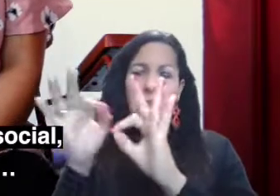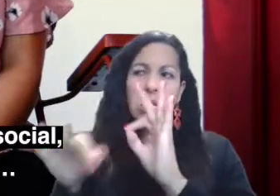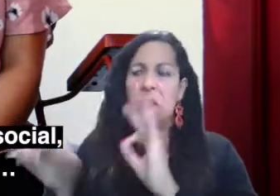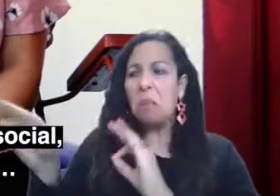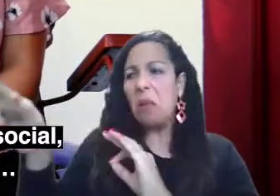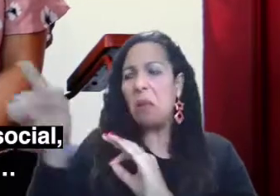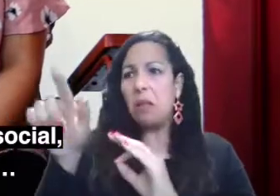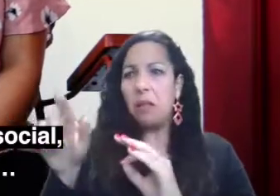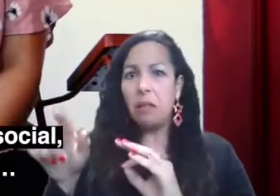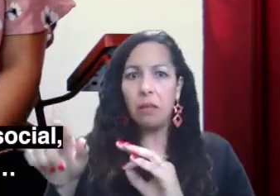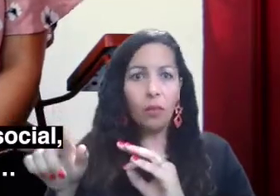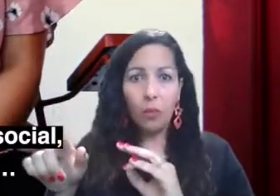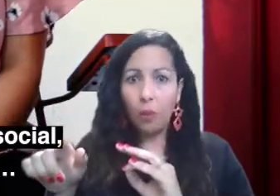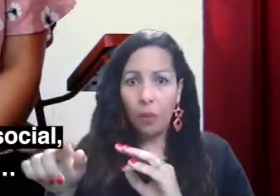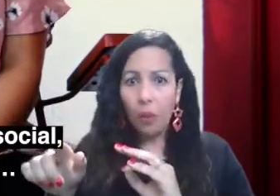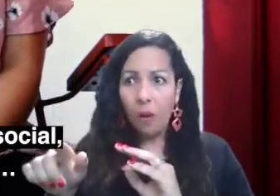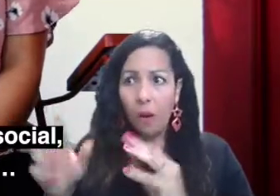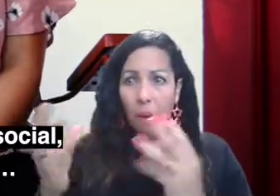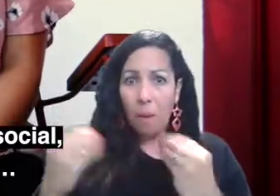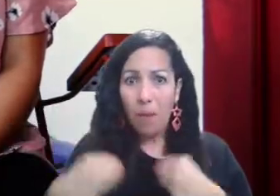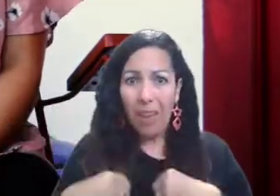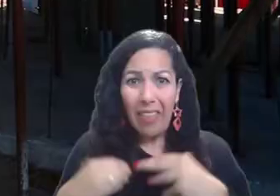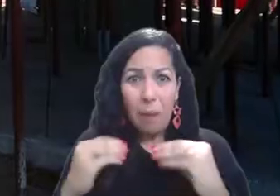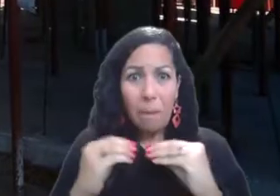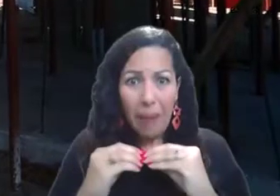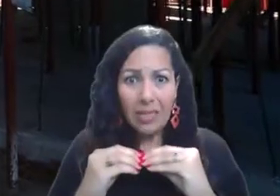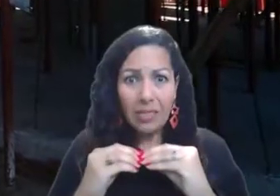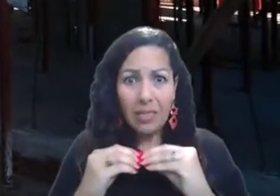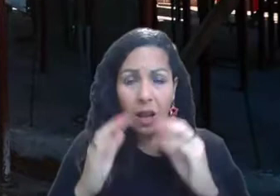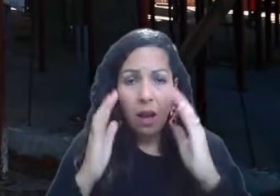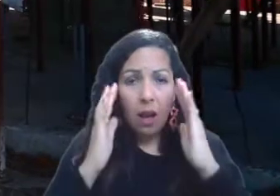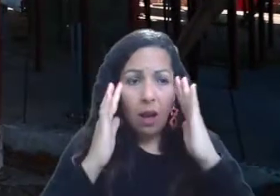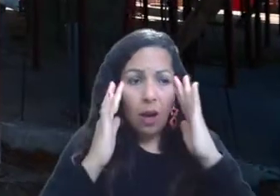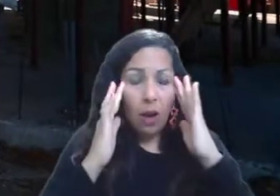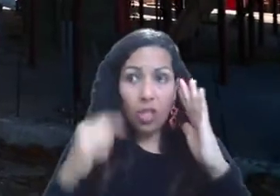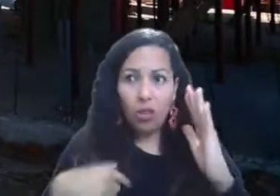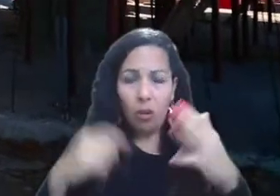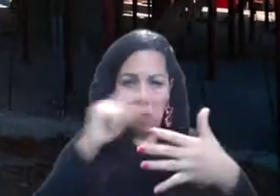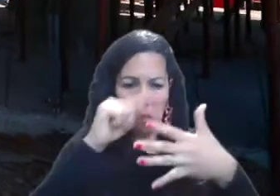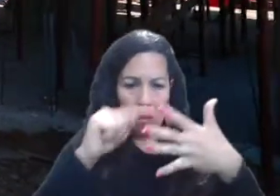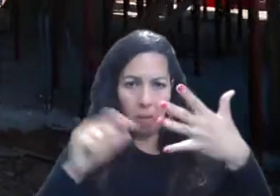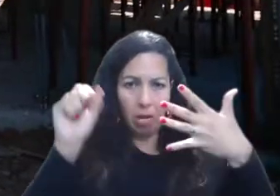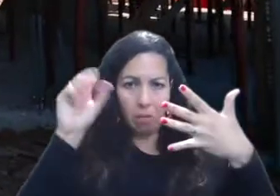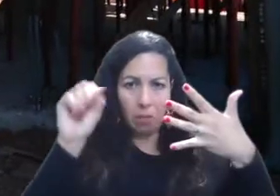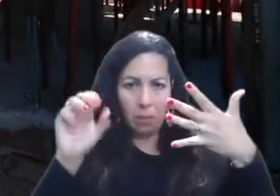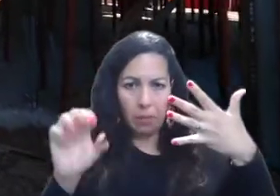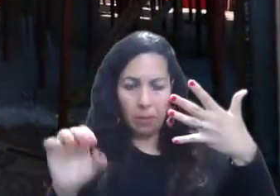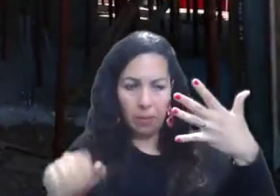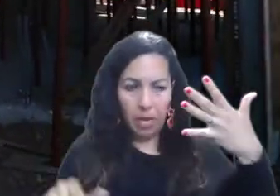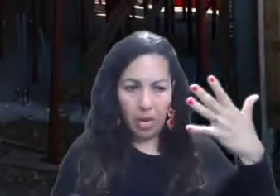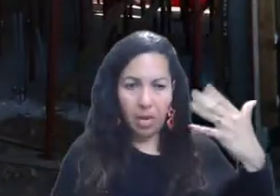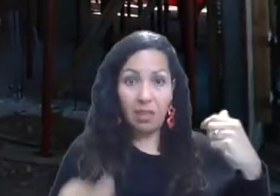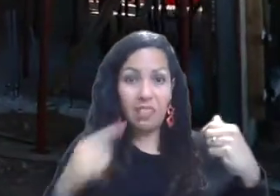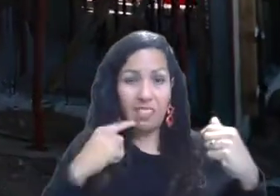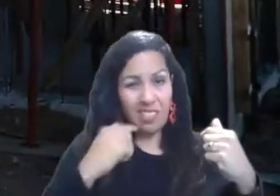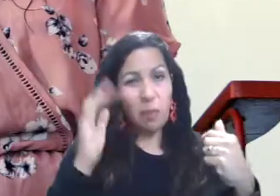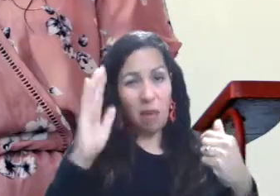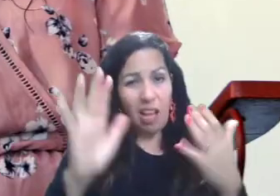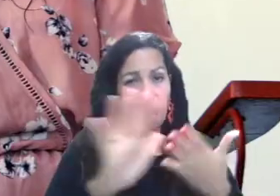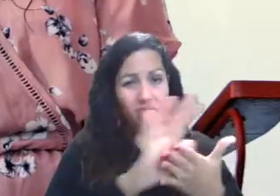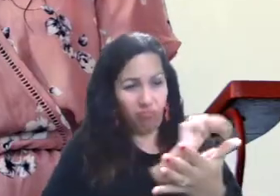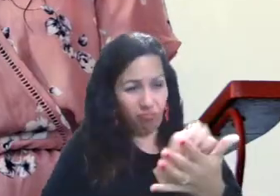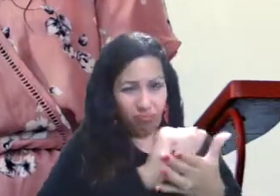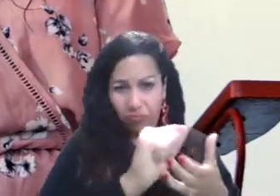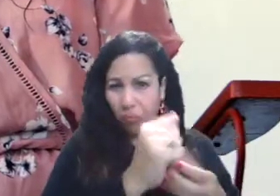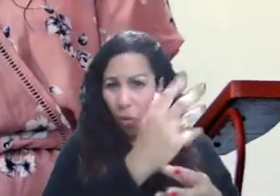Pero fue mucho más de lo que yo esperaba cuando me empezaron a decir todo lo que tenía la casa. Desde la demolición yo te